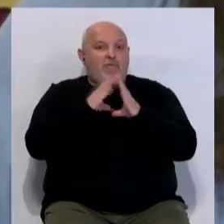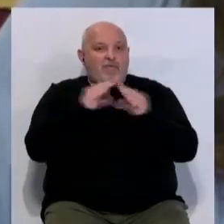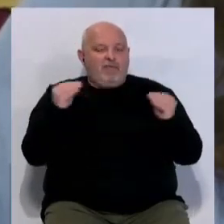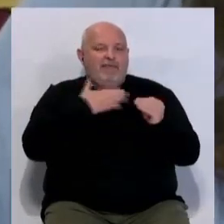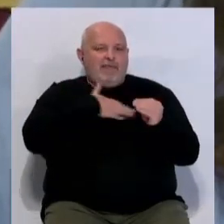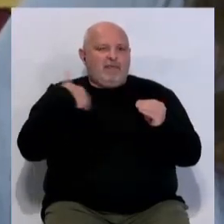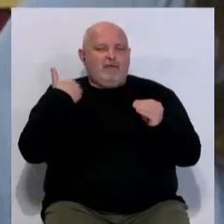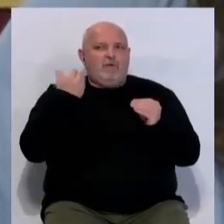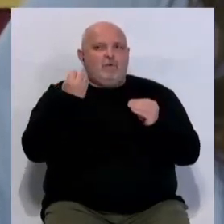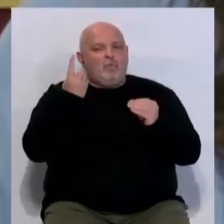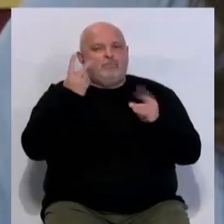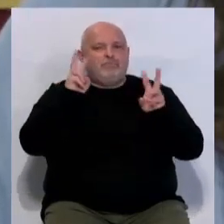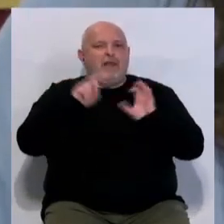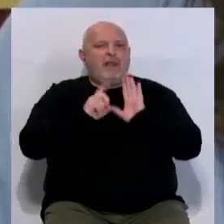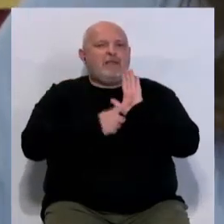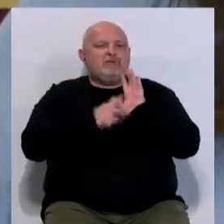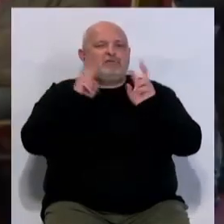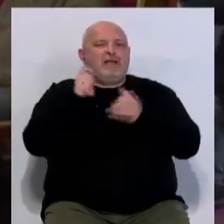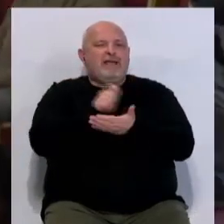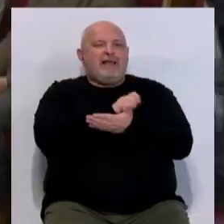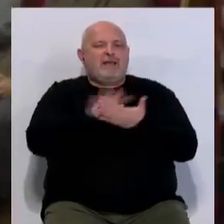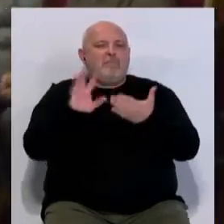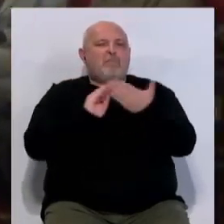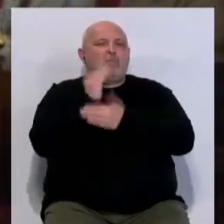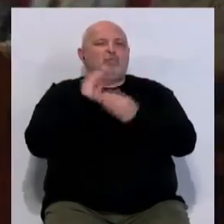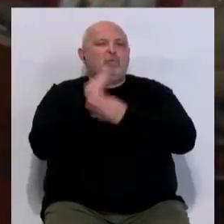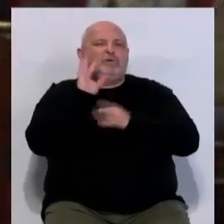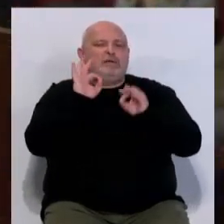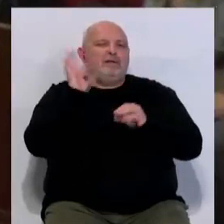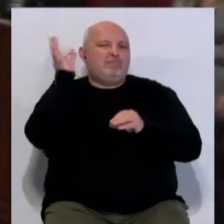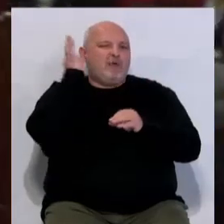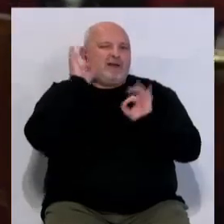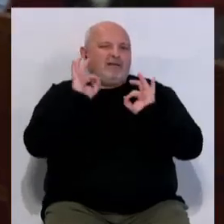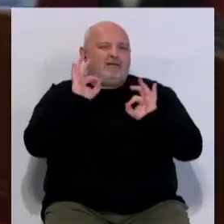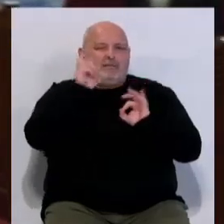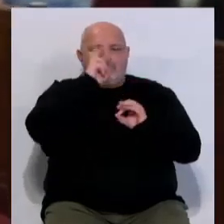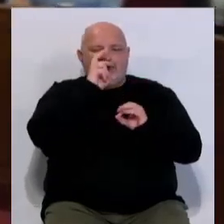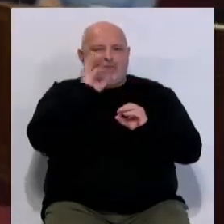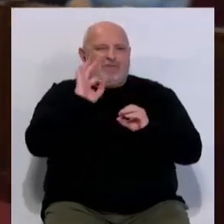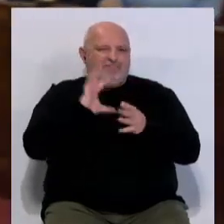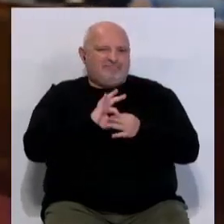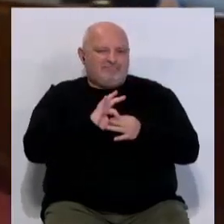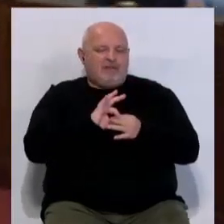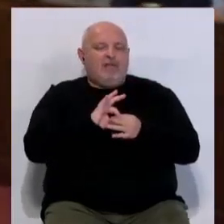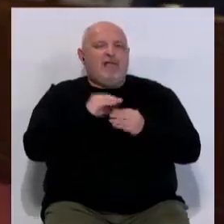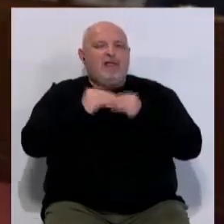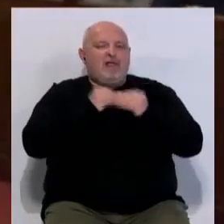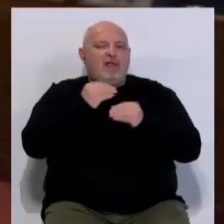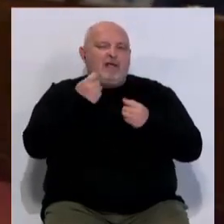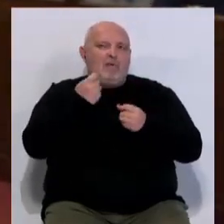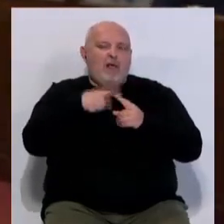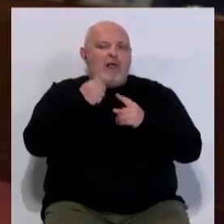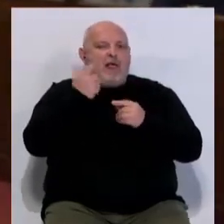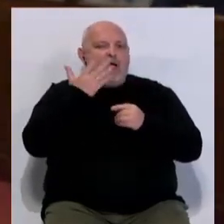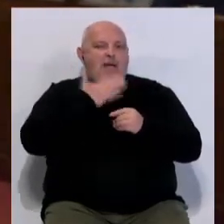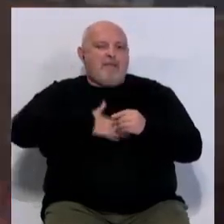Andalucía que ponga en marcha una ley sobre la gratuidad de los productos de higiene íntima para la menstruación y que ésta sea amable con el